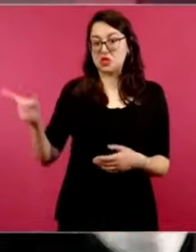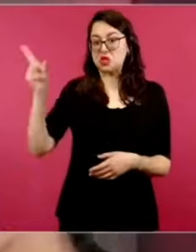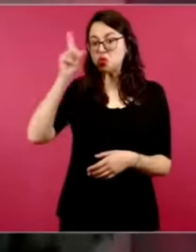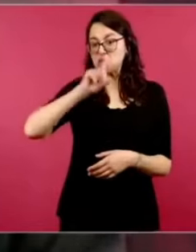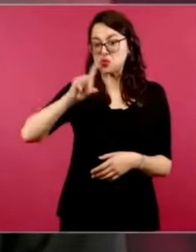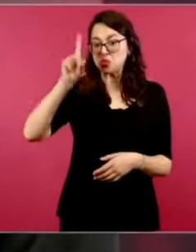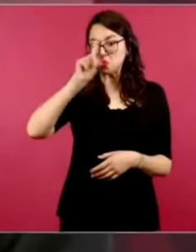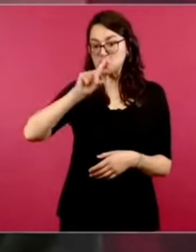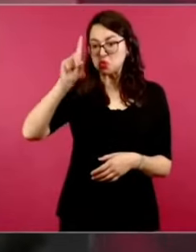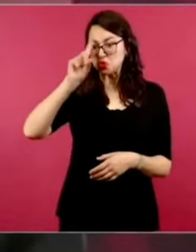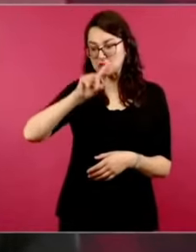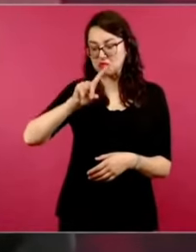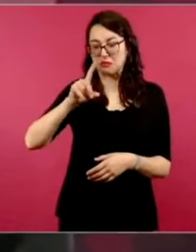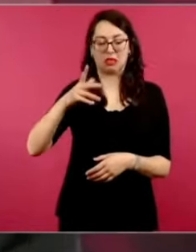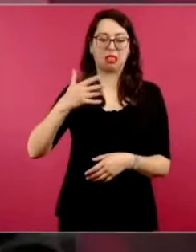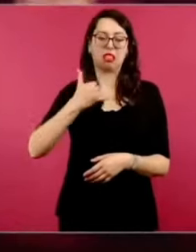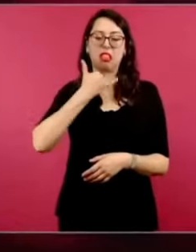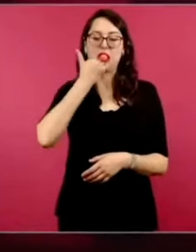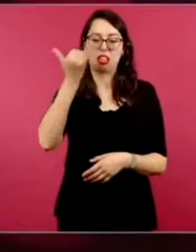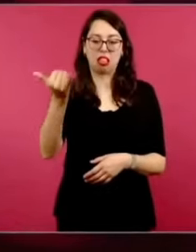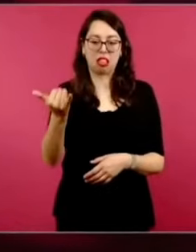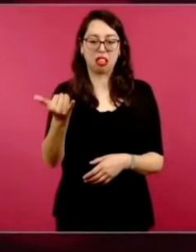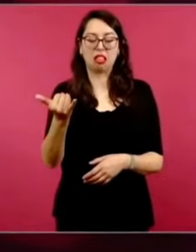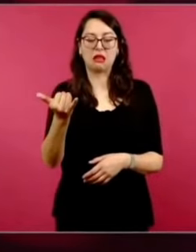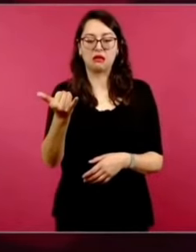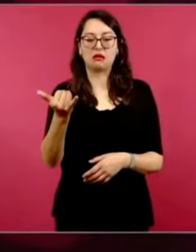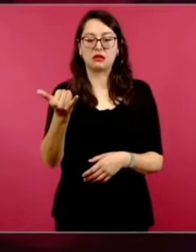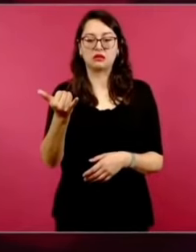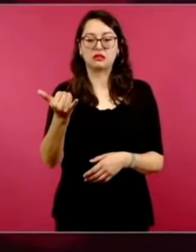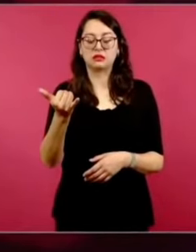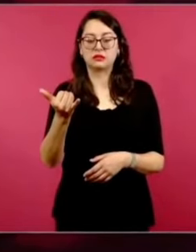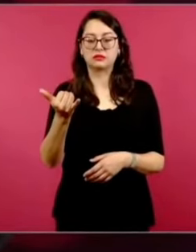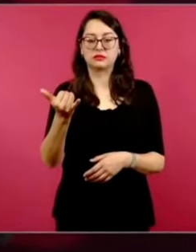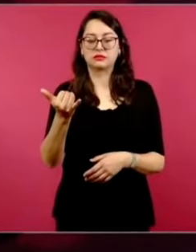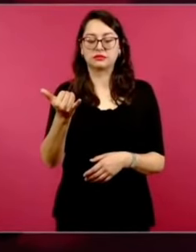a una de las organizaciones con las que tienen más vinculaciones,